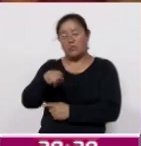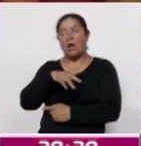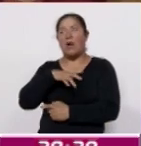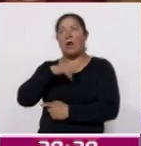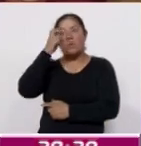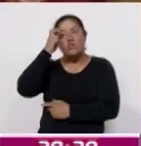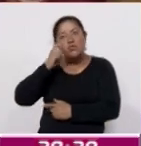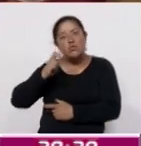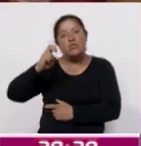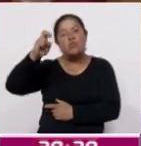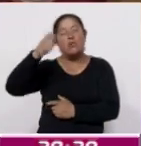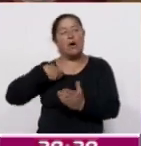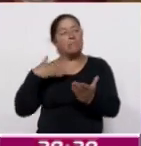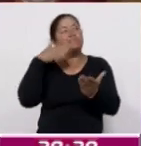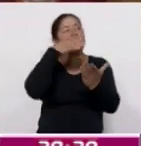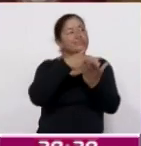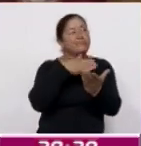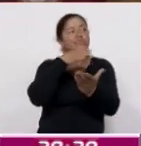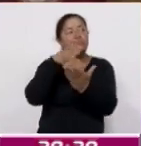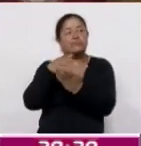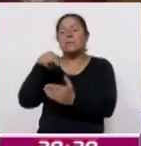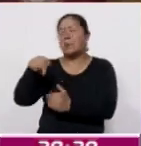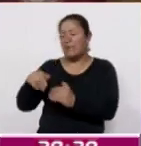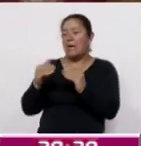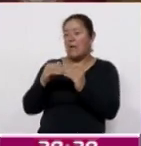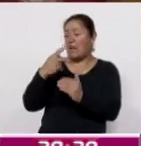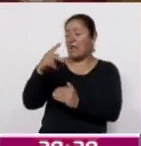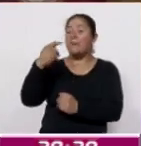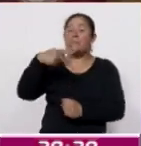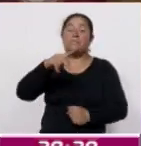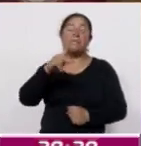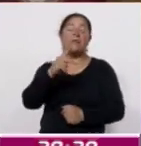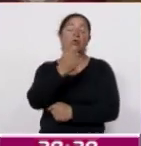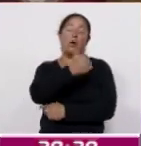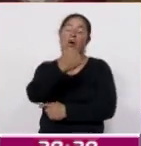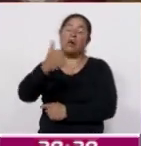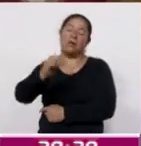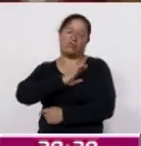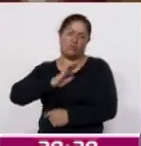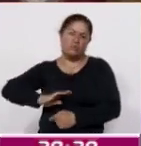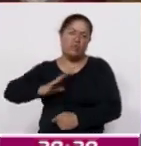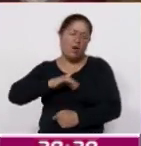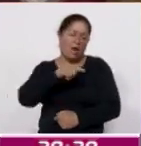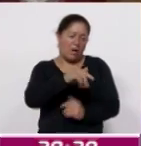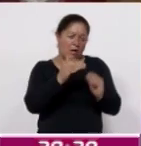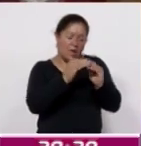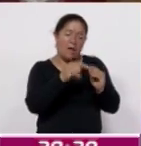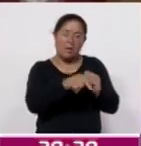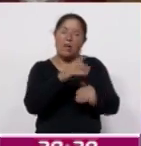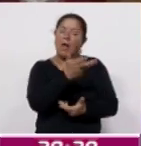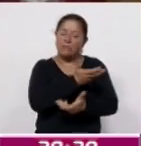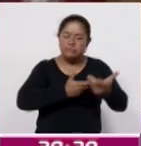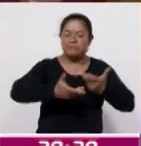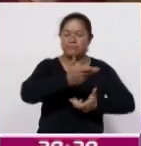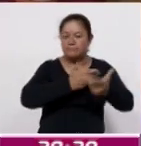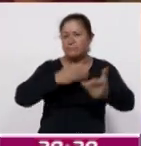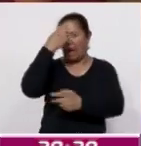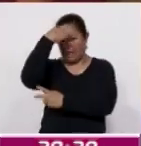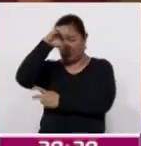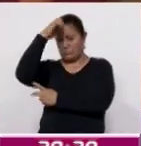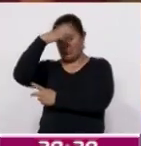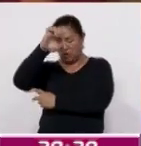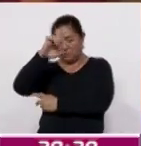trasladarse hasta acá, si bien esta es su casa, que tengan una casa en cada municipio, en donde puedan compartir experiencias,